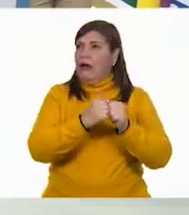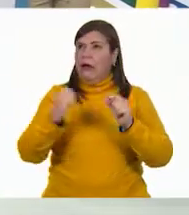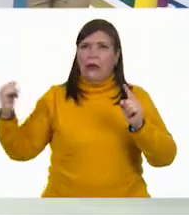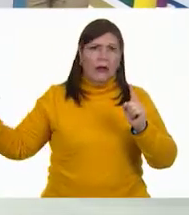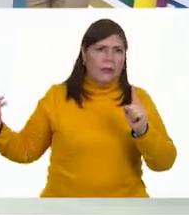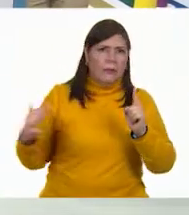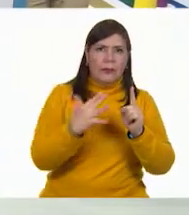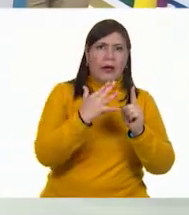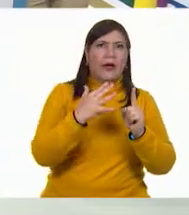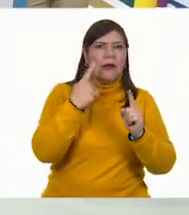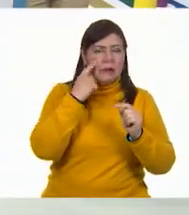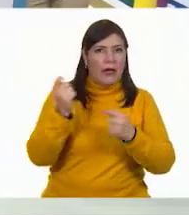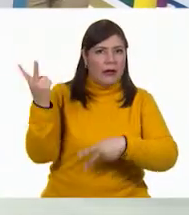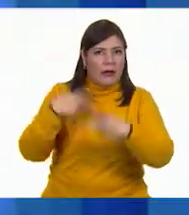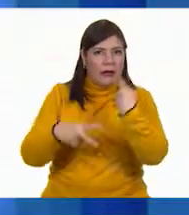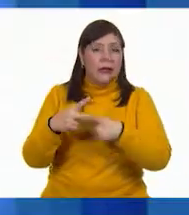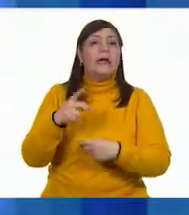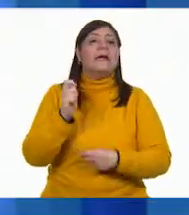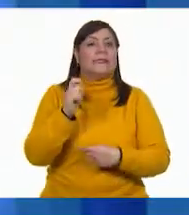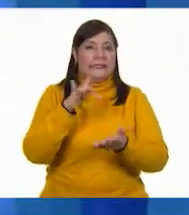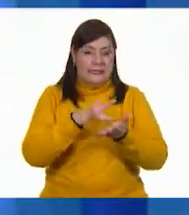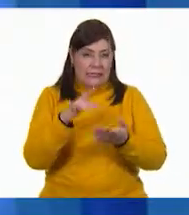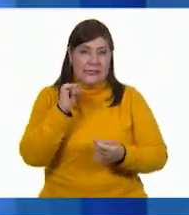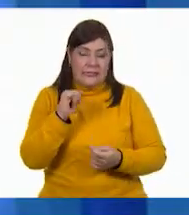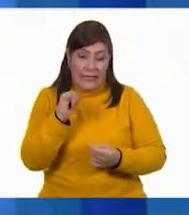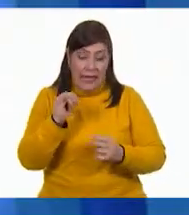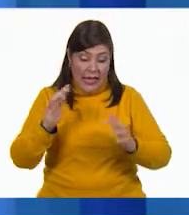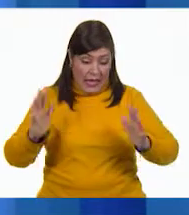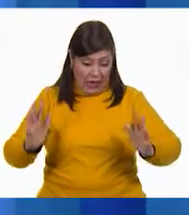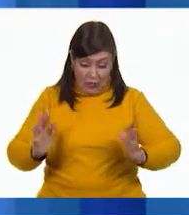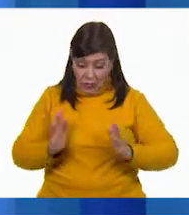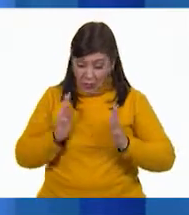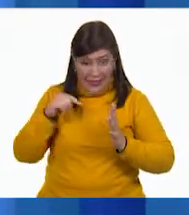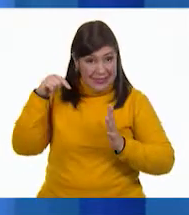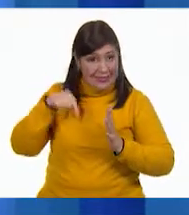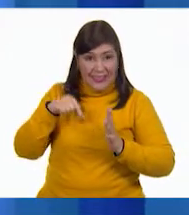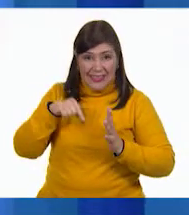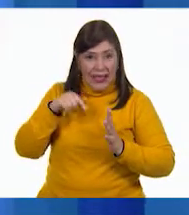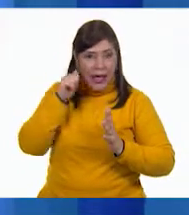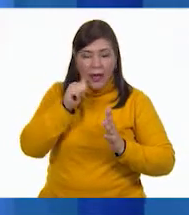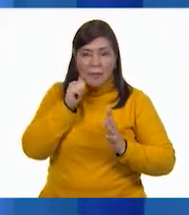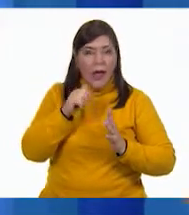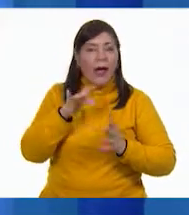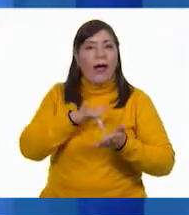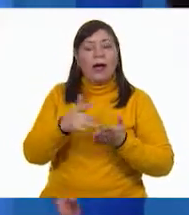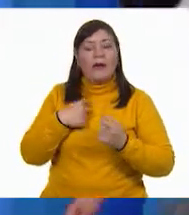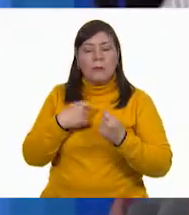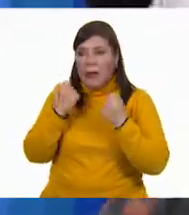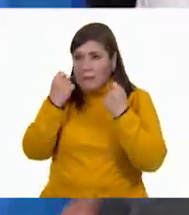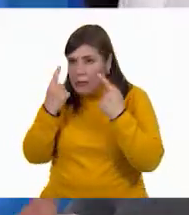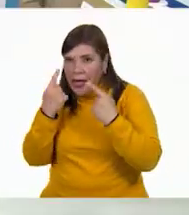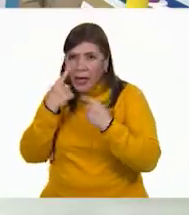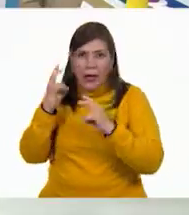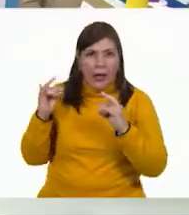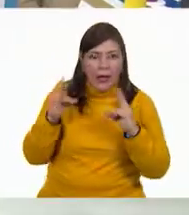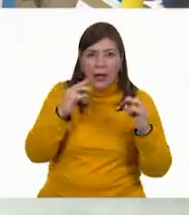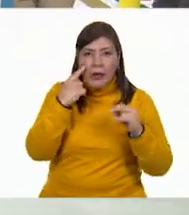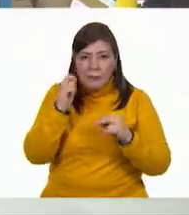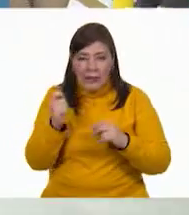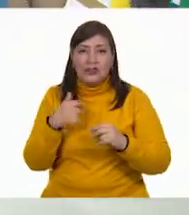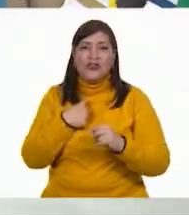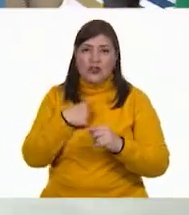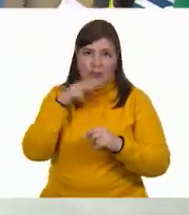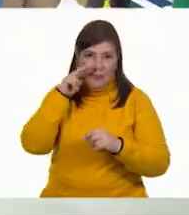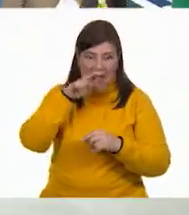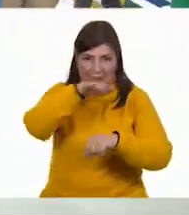Gracias. Hay que recordar que la sorpresa es una emoción básica que te mantiene atento o atenta. Por eso, invito a todos los